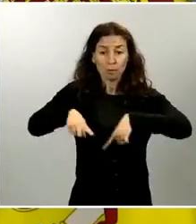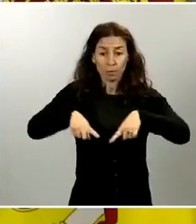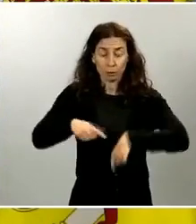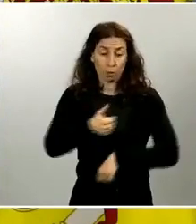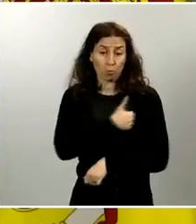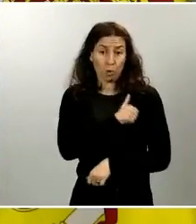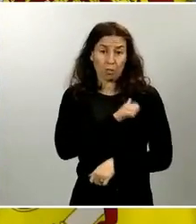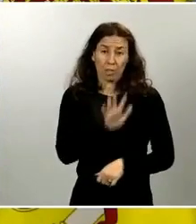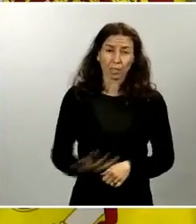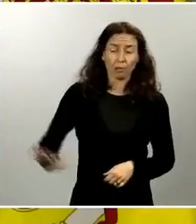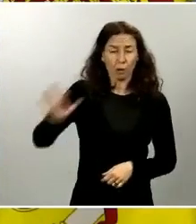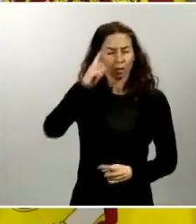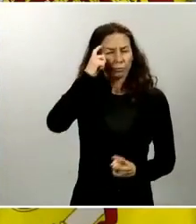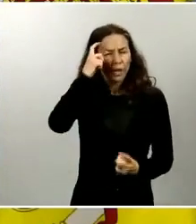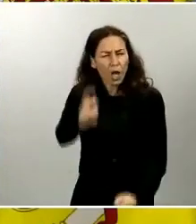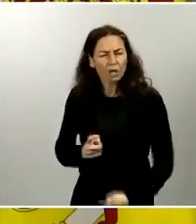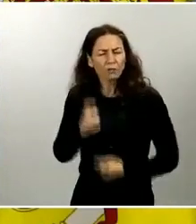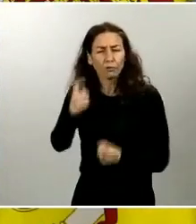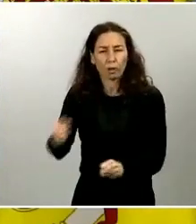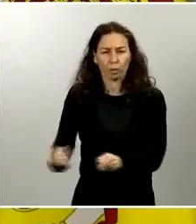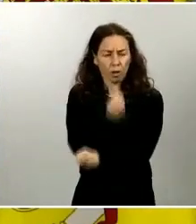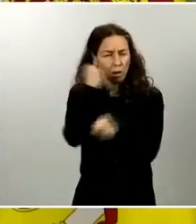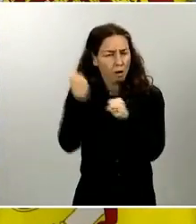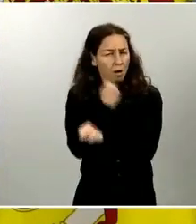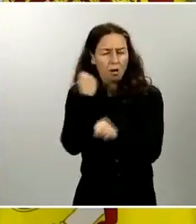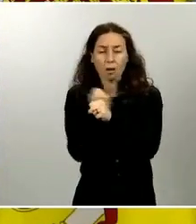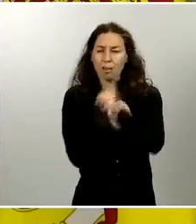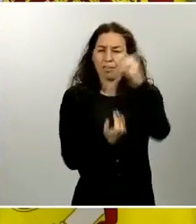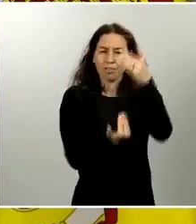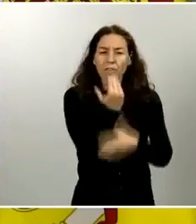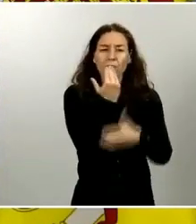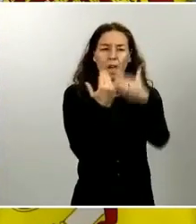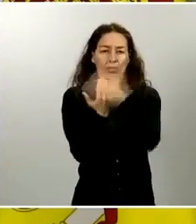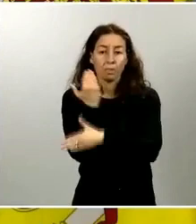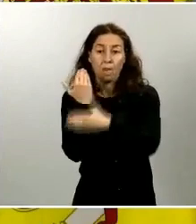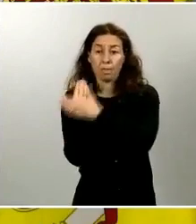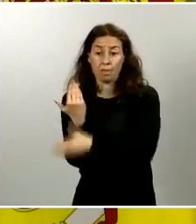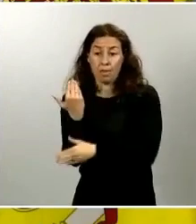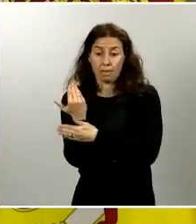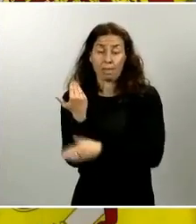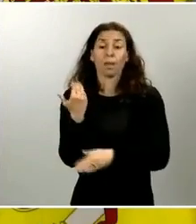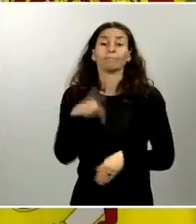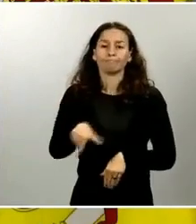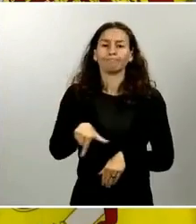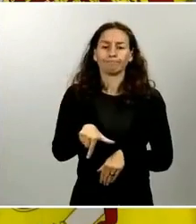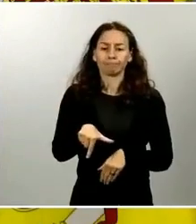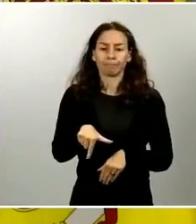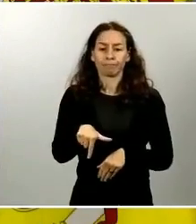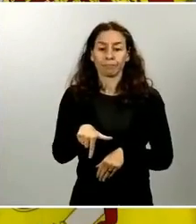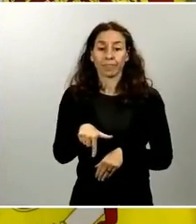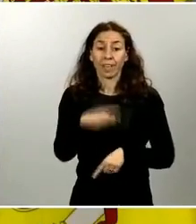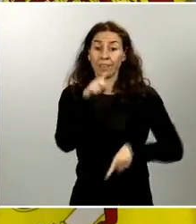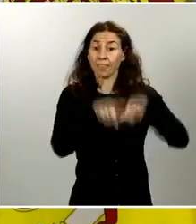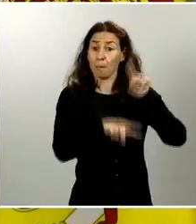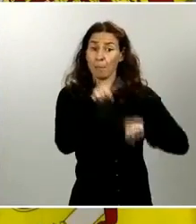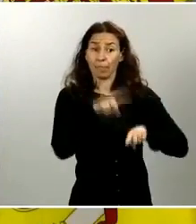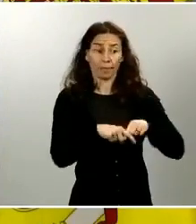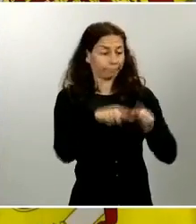gran esfuerzo y dedicación están a diario en las calles de nuestras ciudades han hecho lo que les marcan sus obligaciones